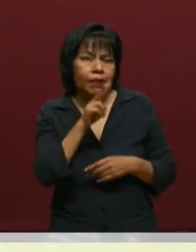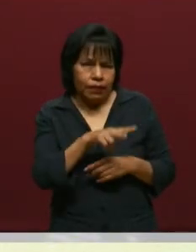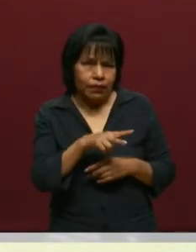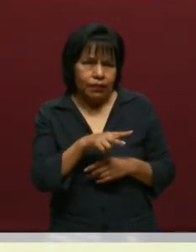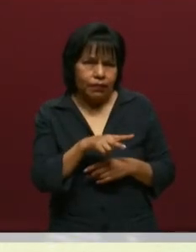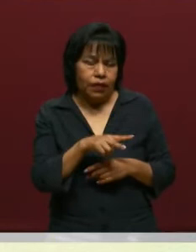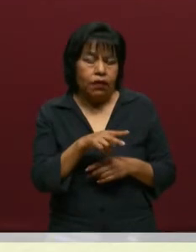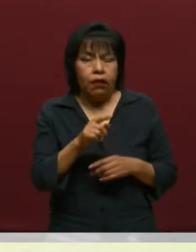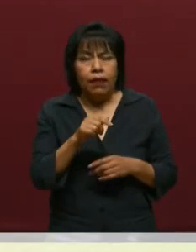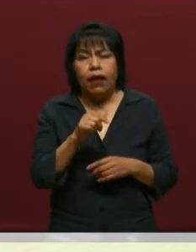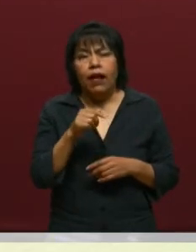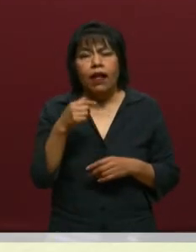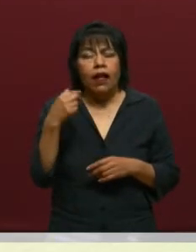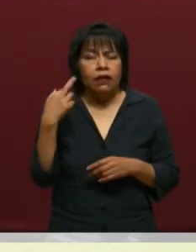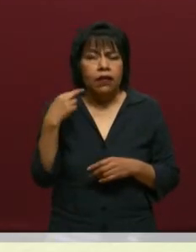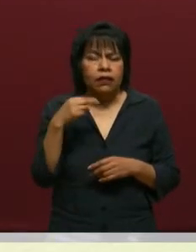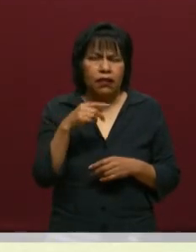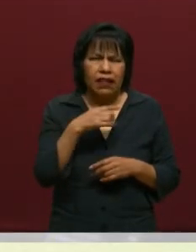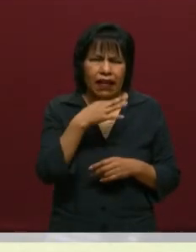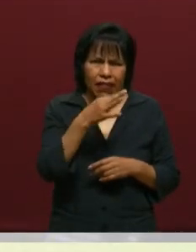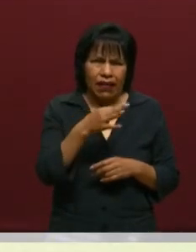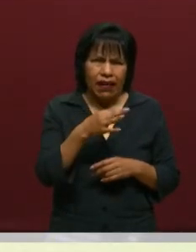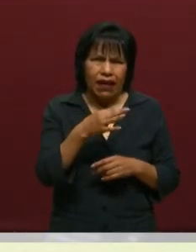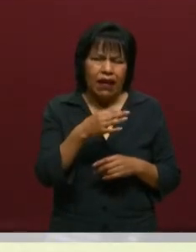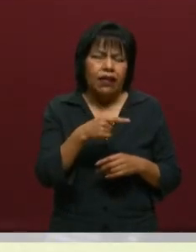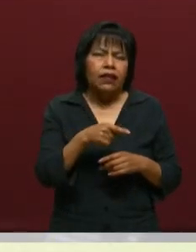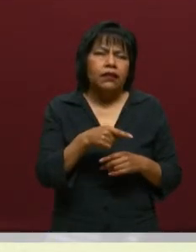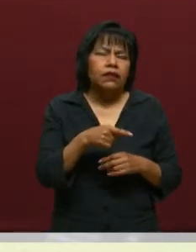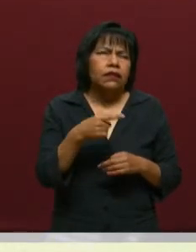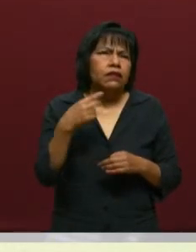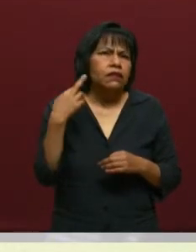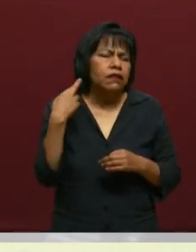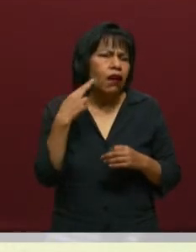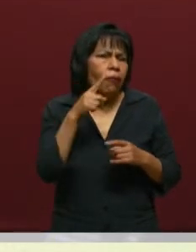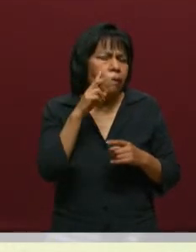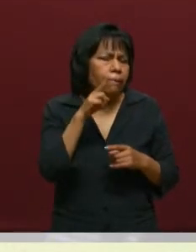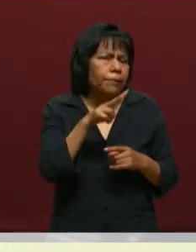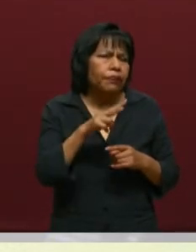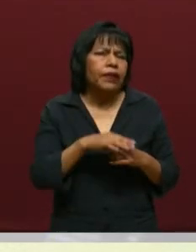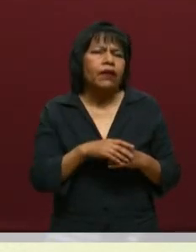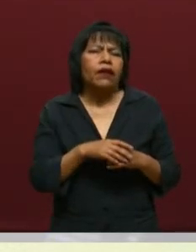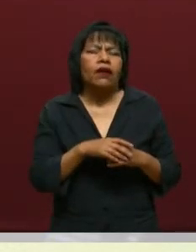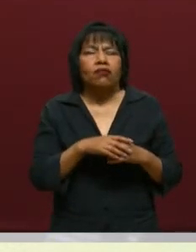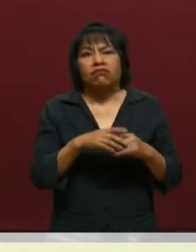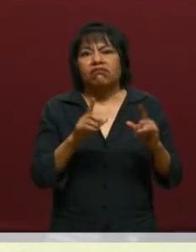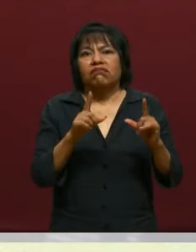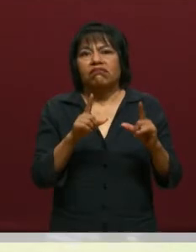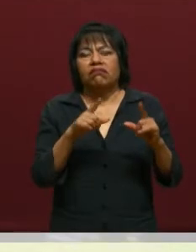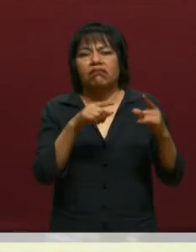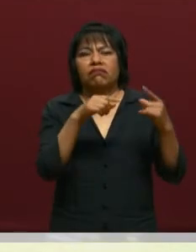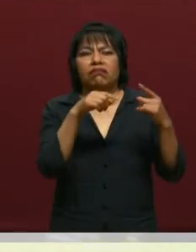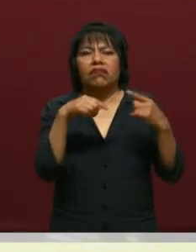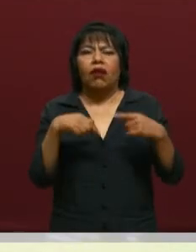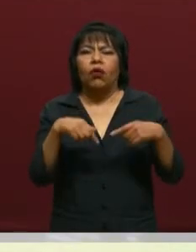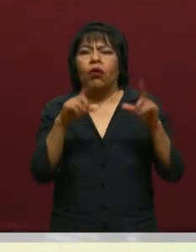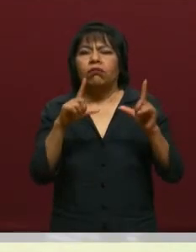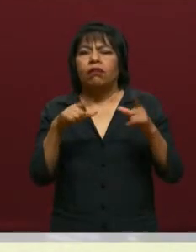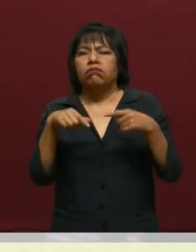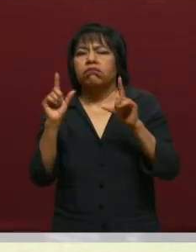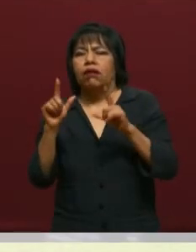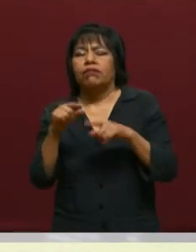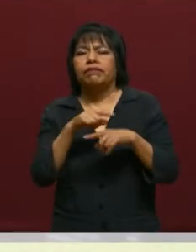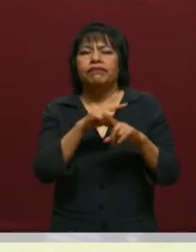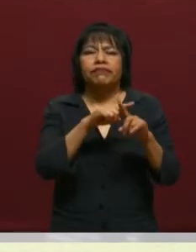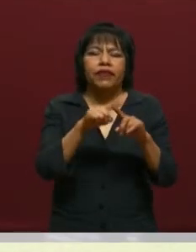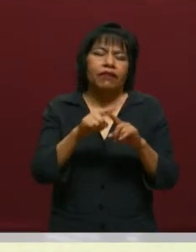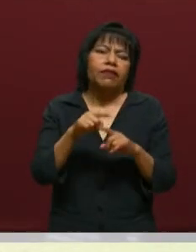personas que nos están escuchando, les comento que aparecían imágenes en donde estaban, digamos, de diferentes rubros, como los de